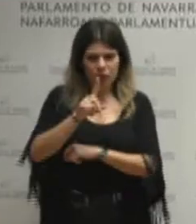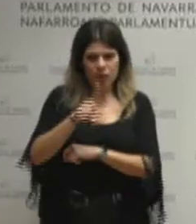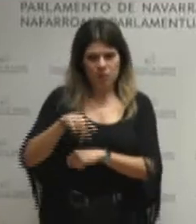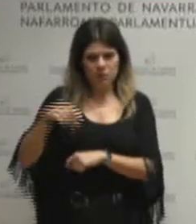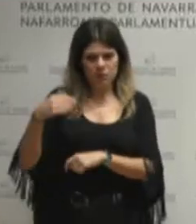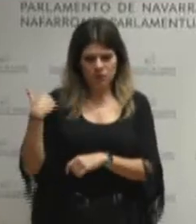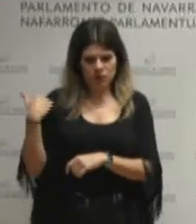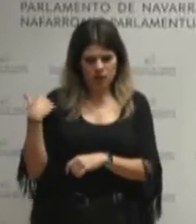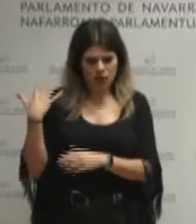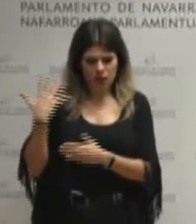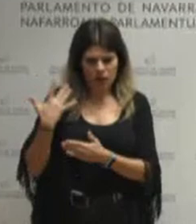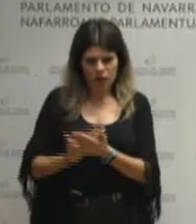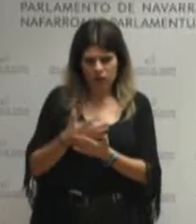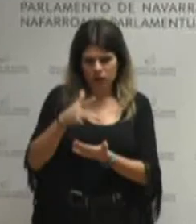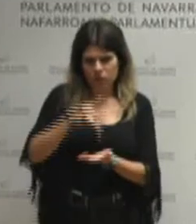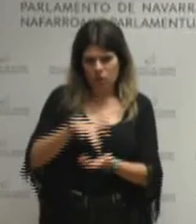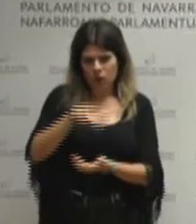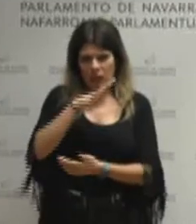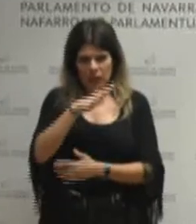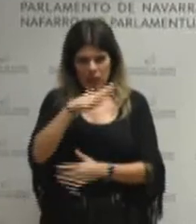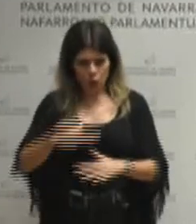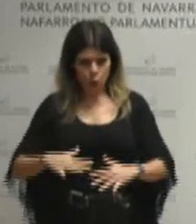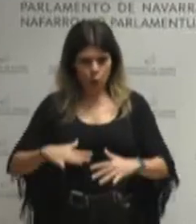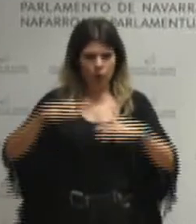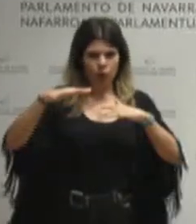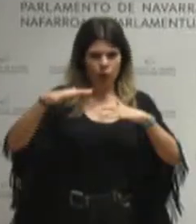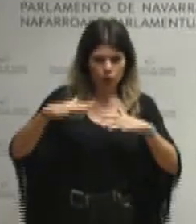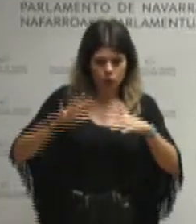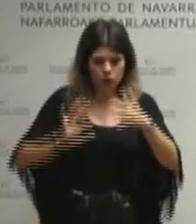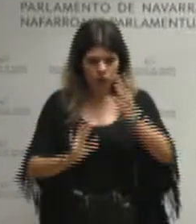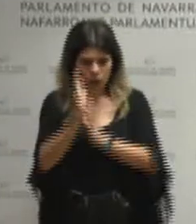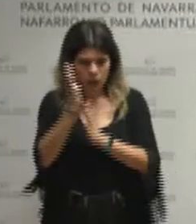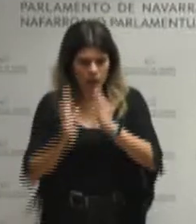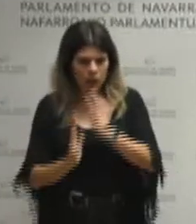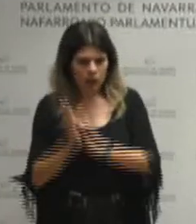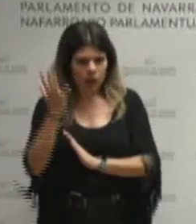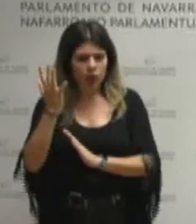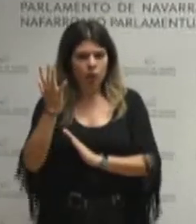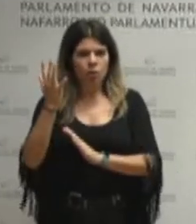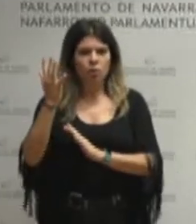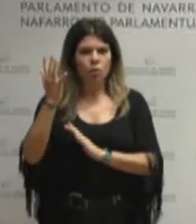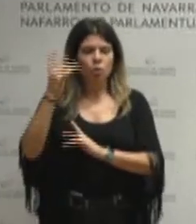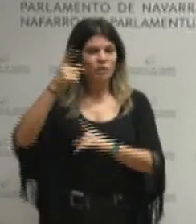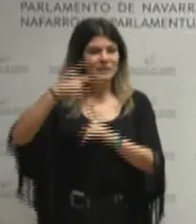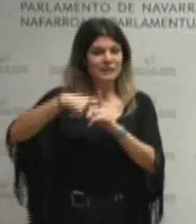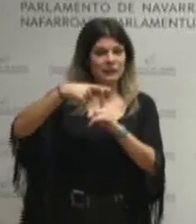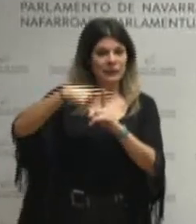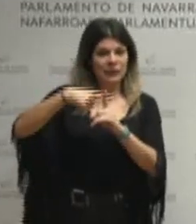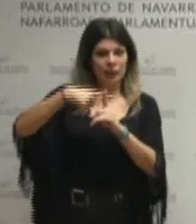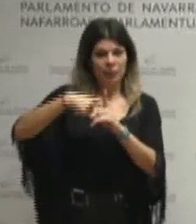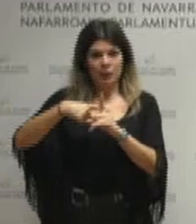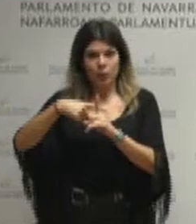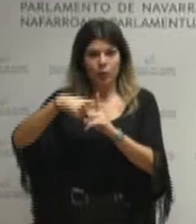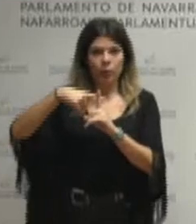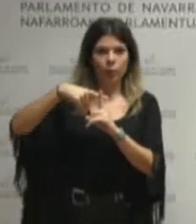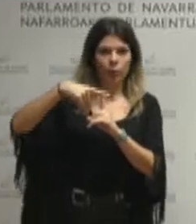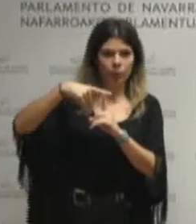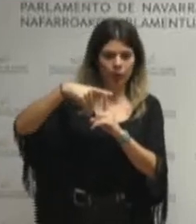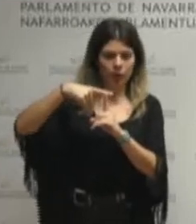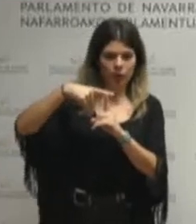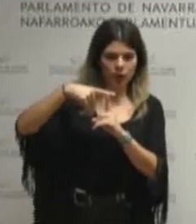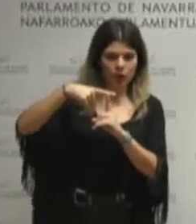uoldeak, zuteak, izan ditugun temperatura, altuak, uda honetan zehar.